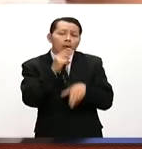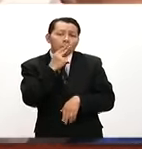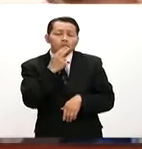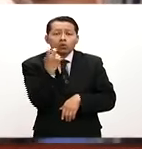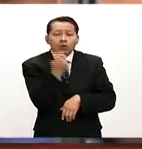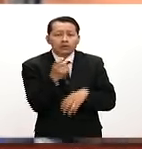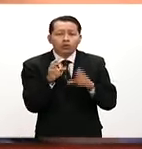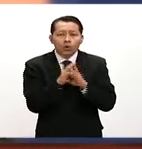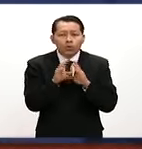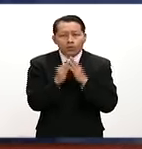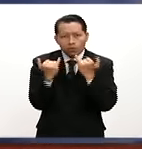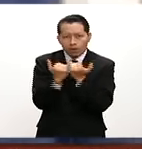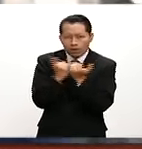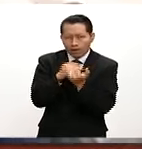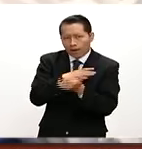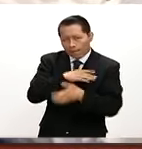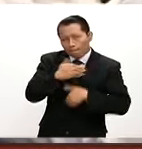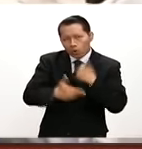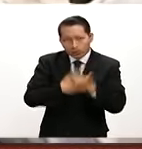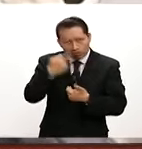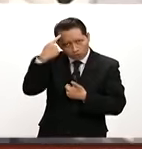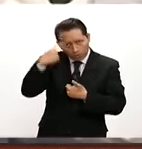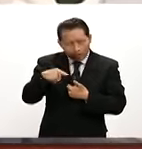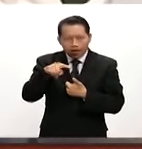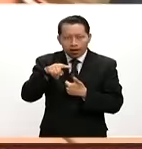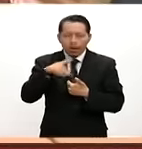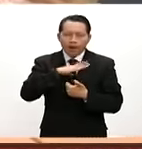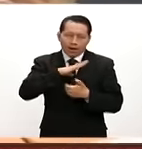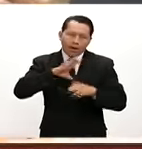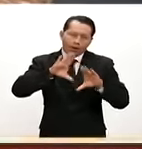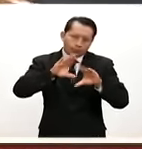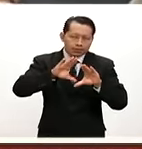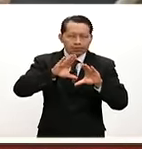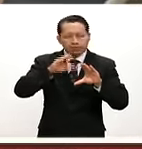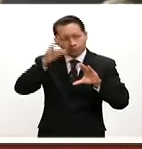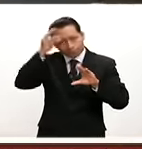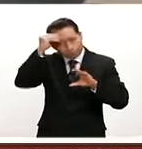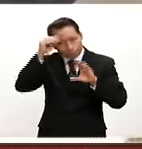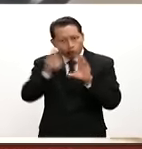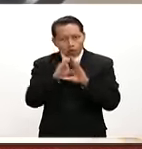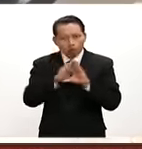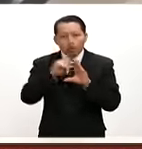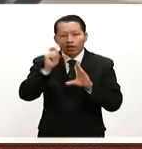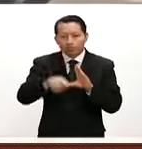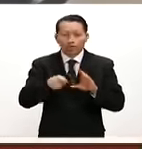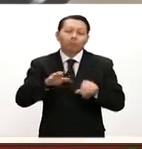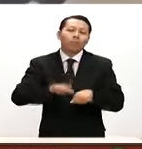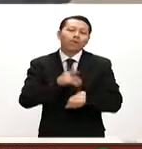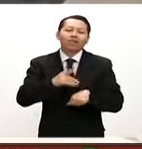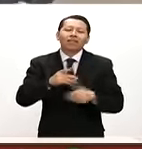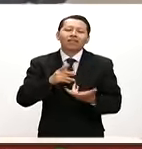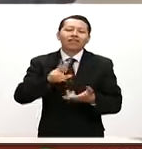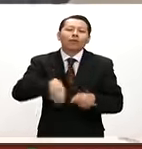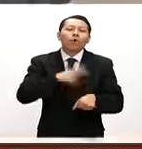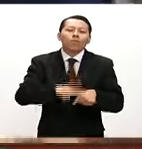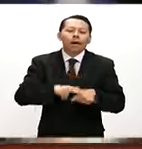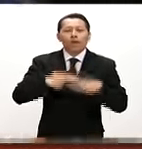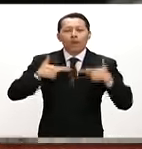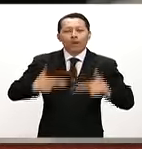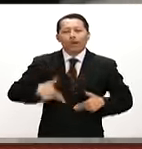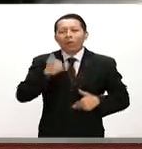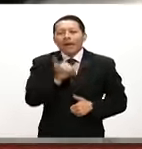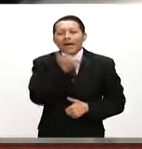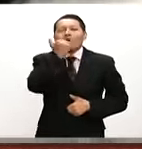estos durante el proceso de enseñanza-aprendizaje es de humanos equivocarse y nosotros preferimos que los